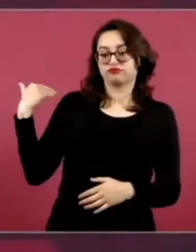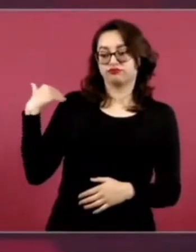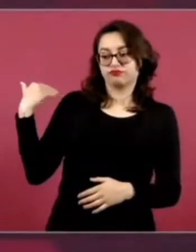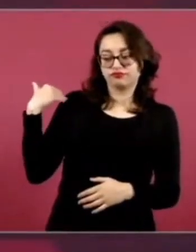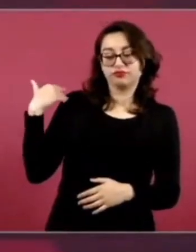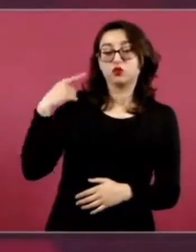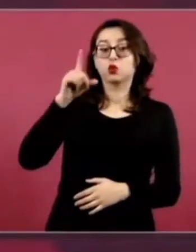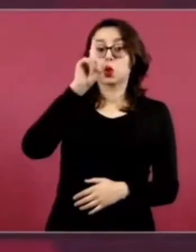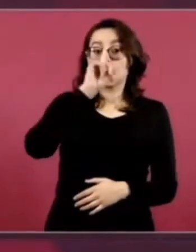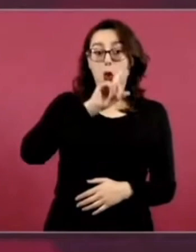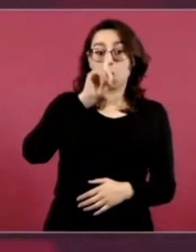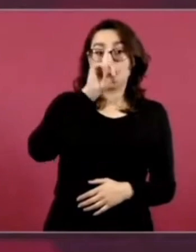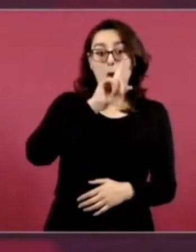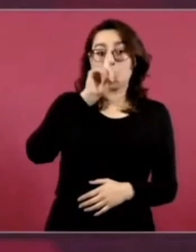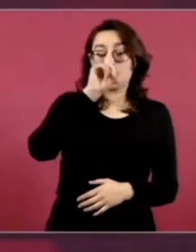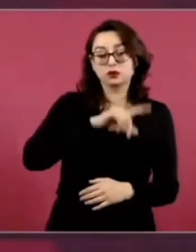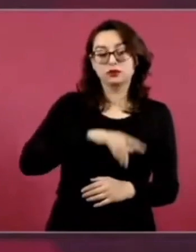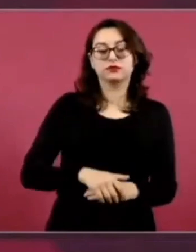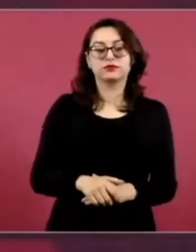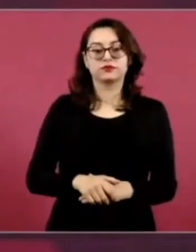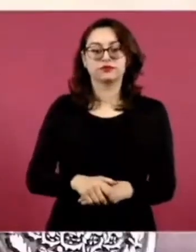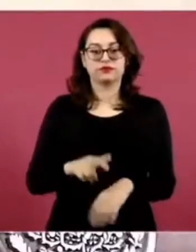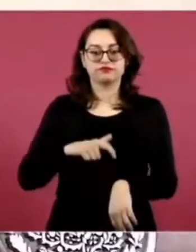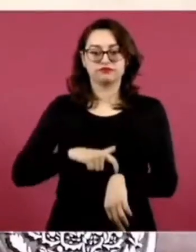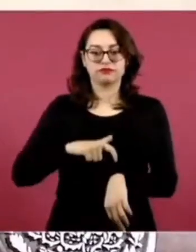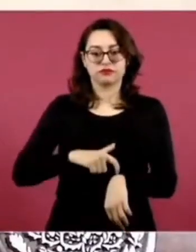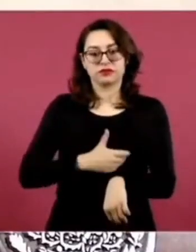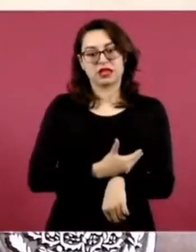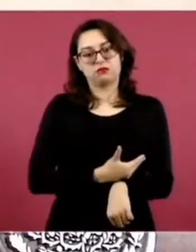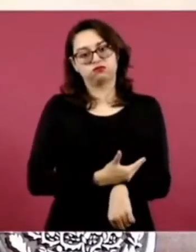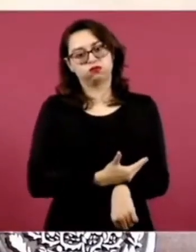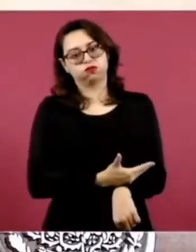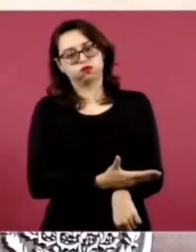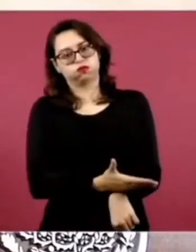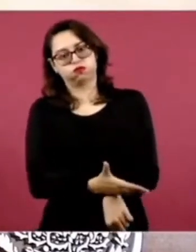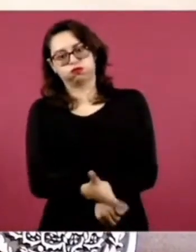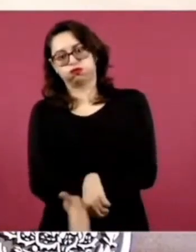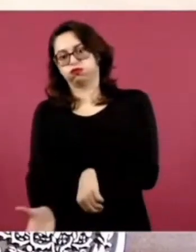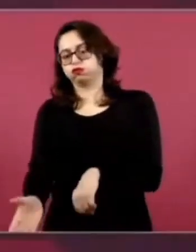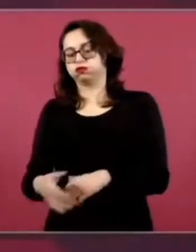no nos pasemos mucho tiempo,